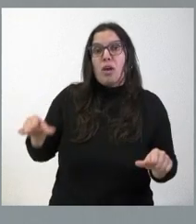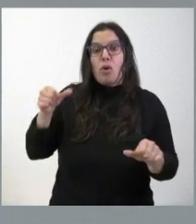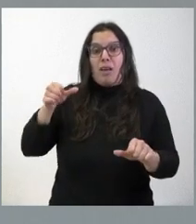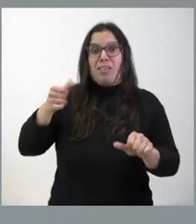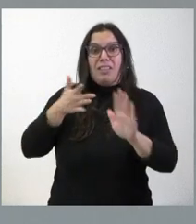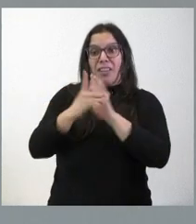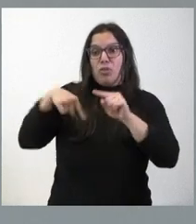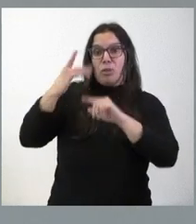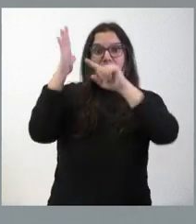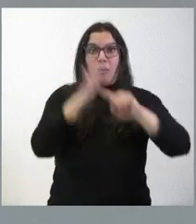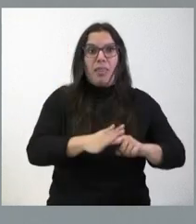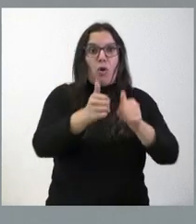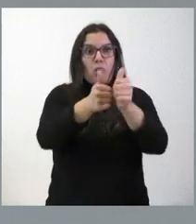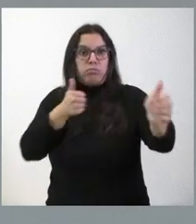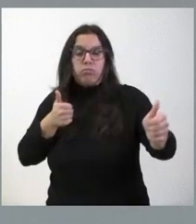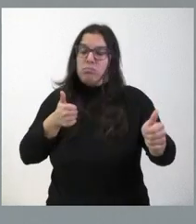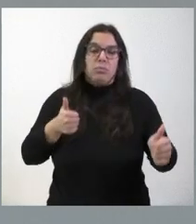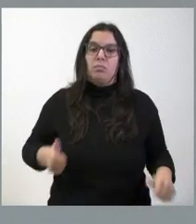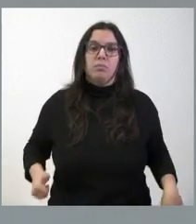discriminaciones y que genera desigualdades.